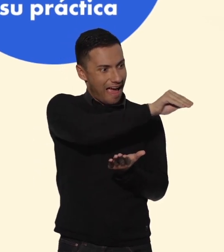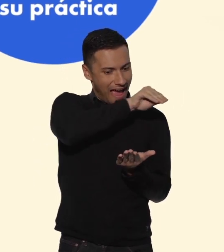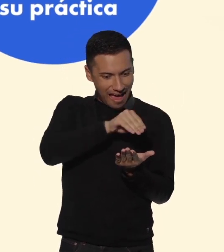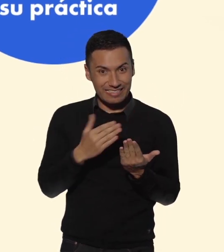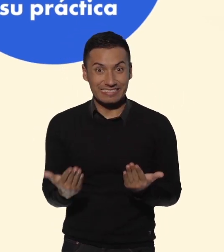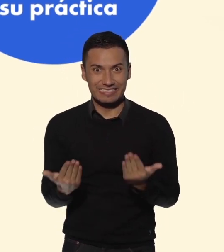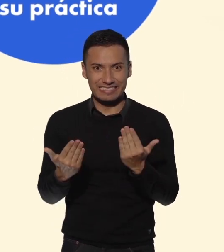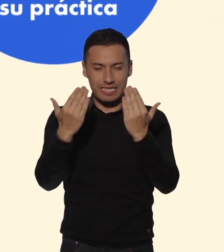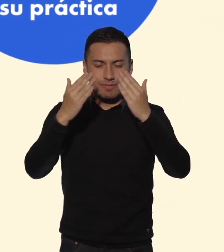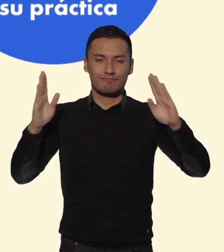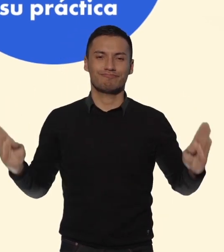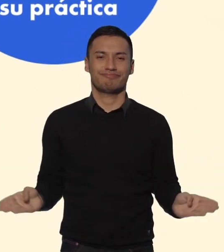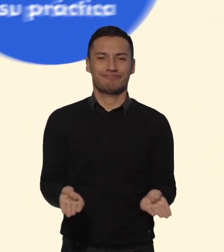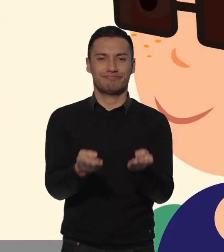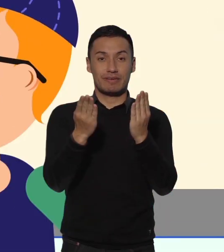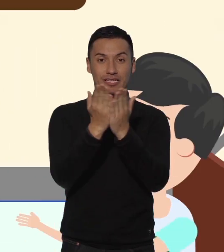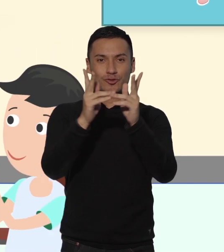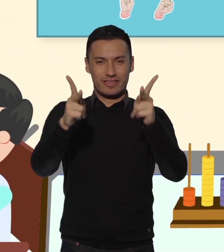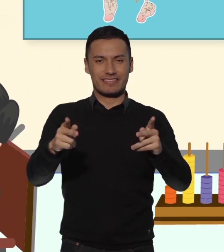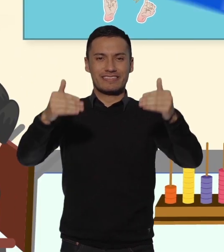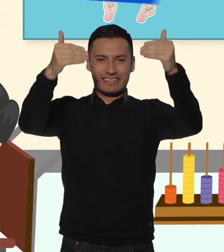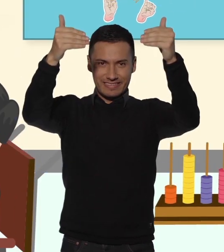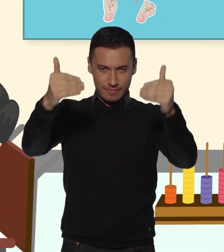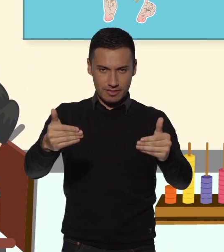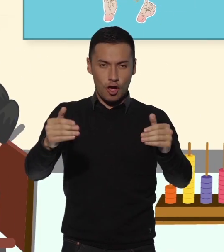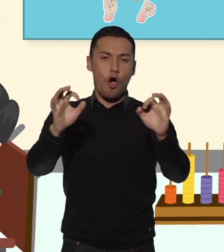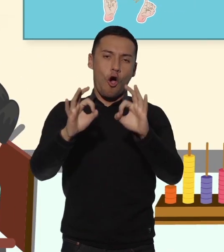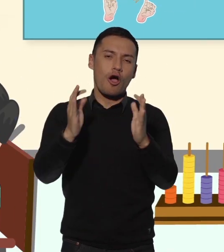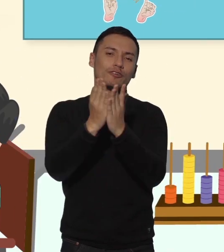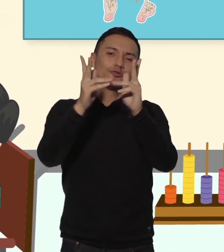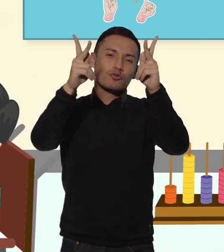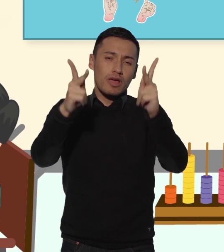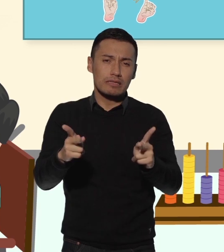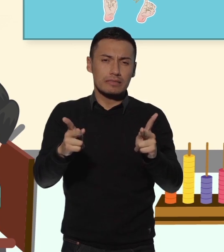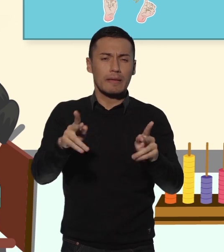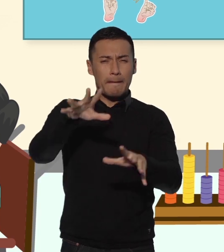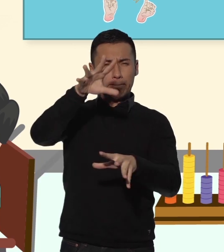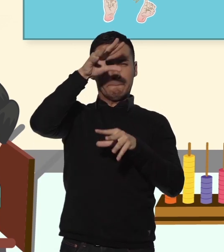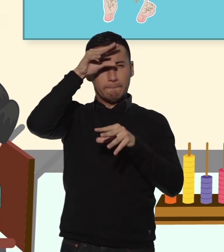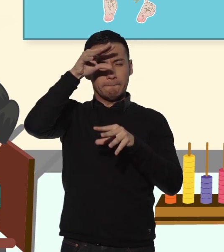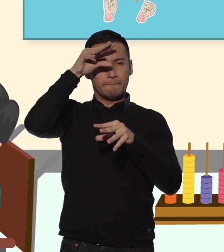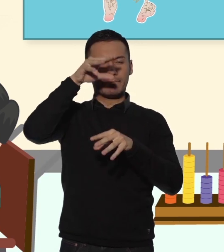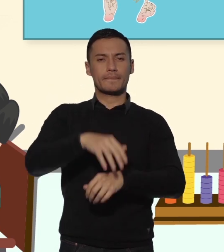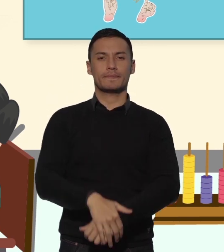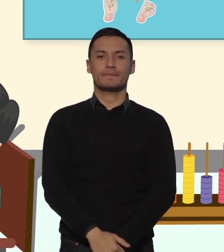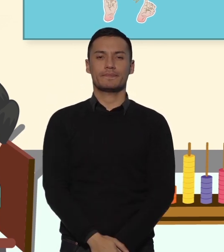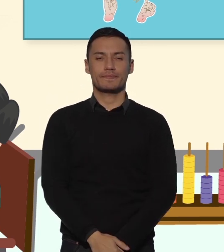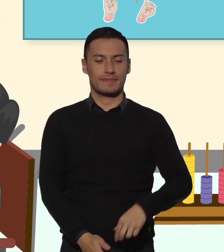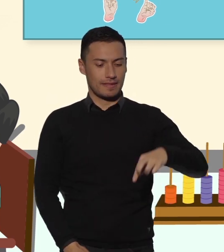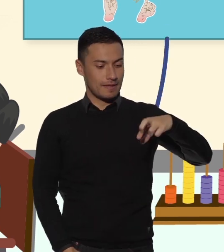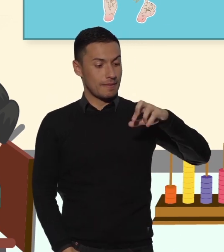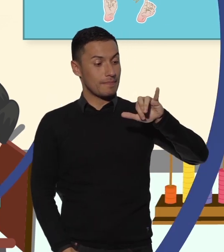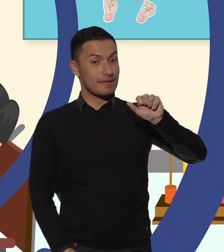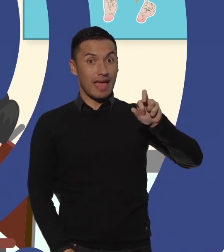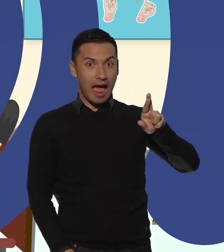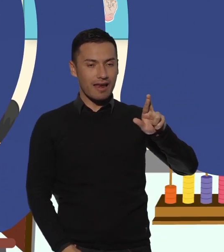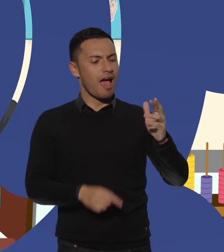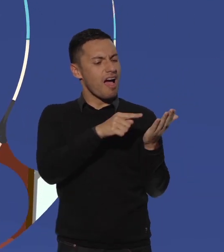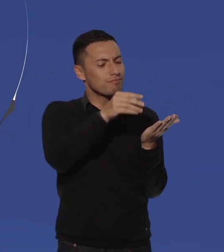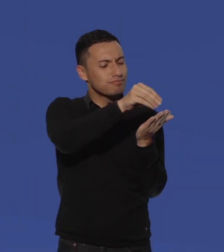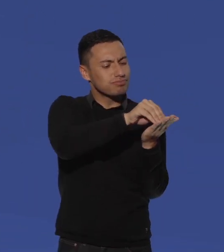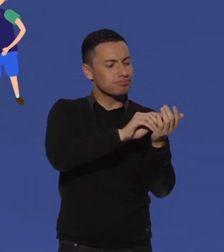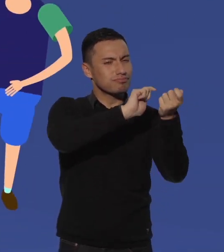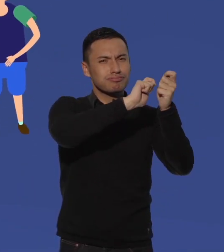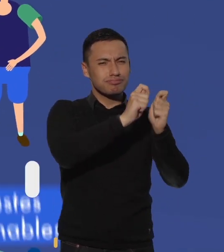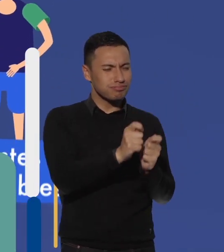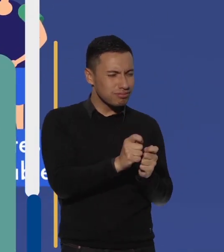los docentes para cualificar su práctica con los estudiantes con discapacidad o dificultades en el aprendizaje. El PIAR consolida